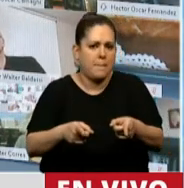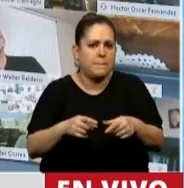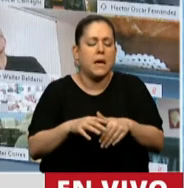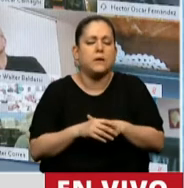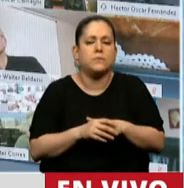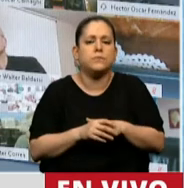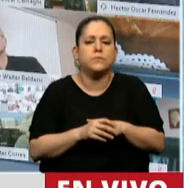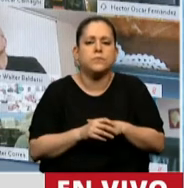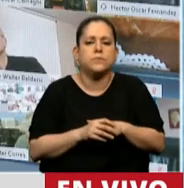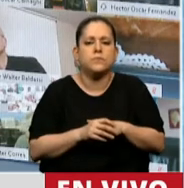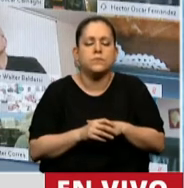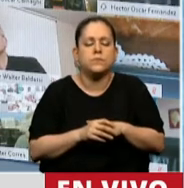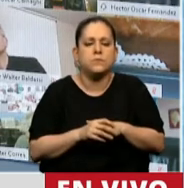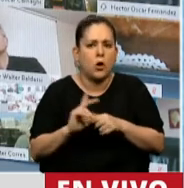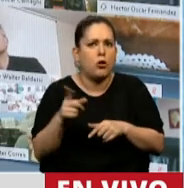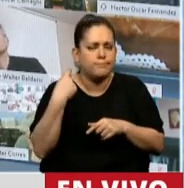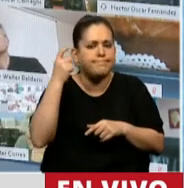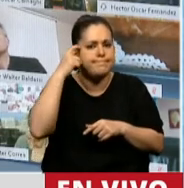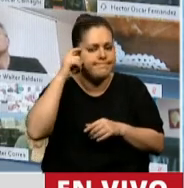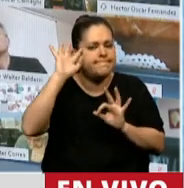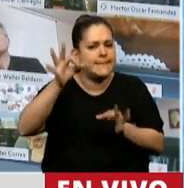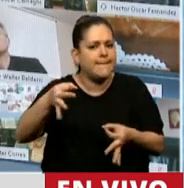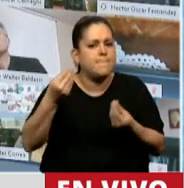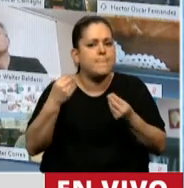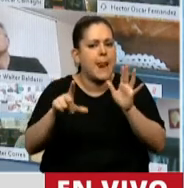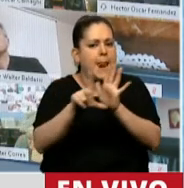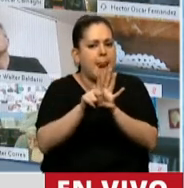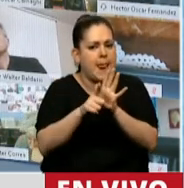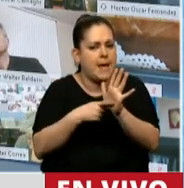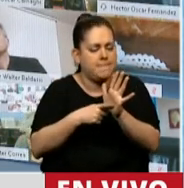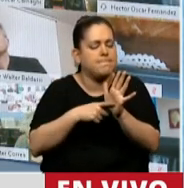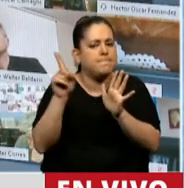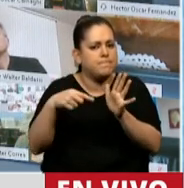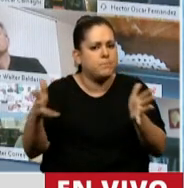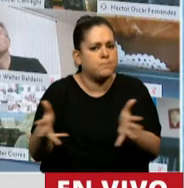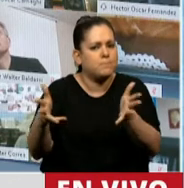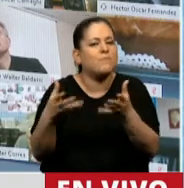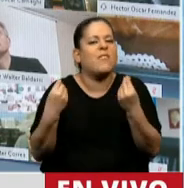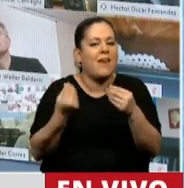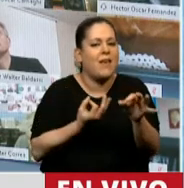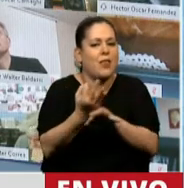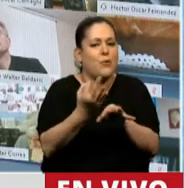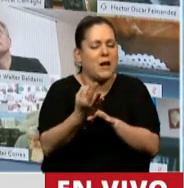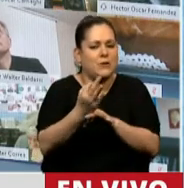También somos conscientes de que esa ley promueve la educación ambiental